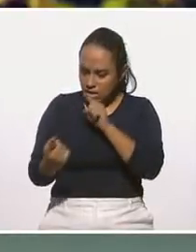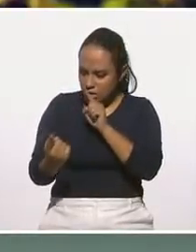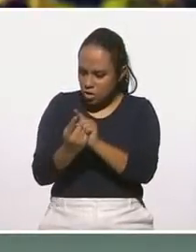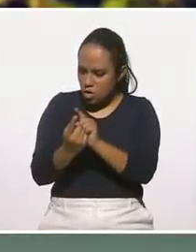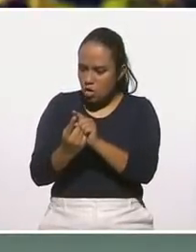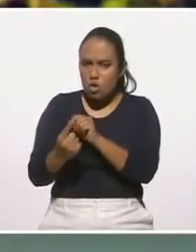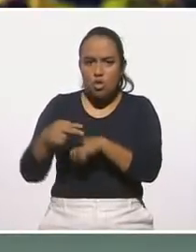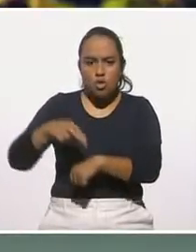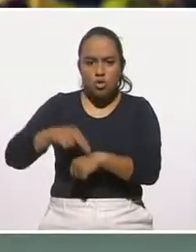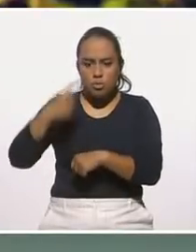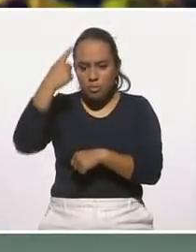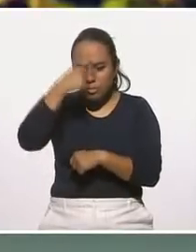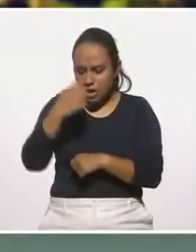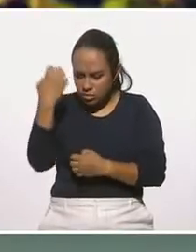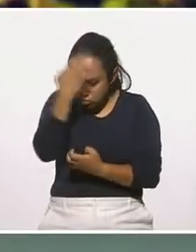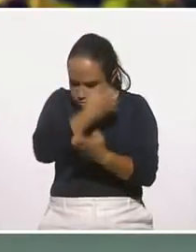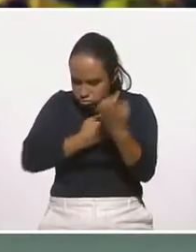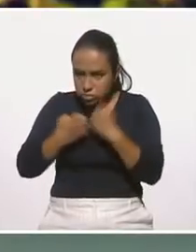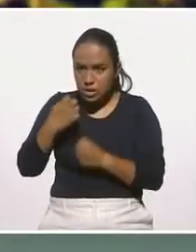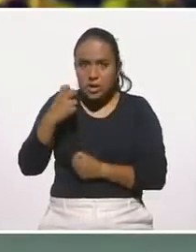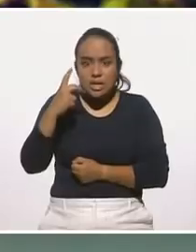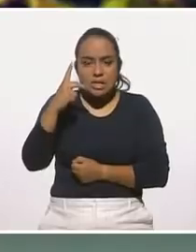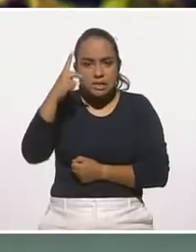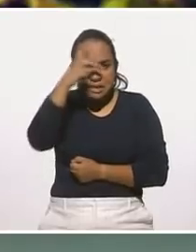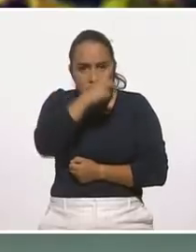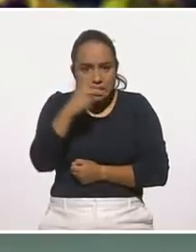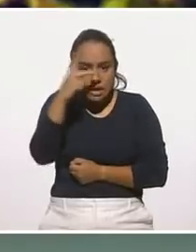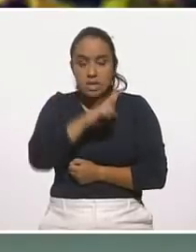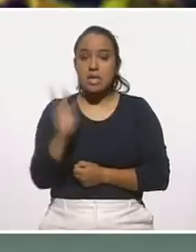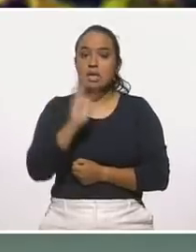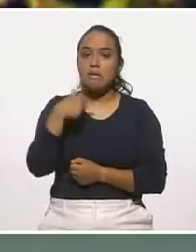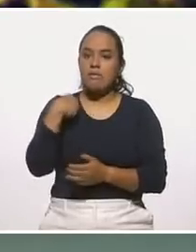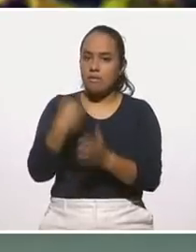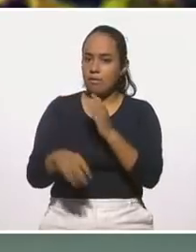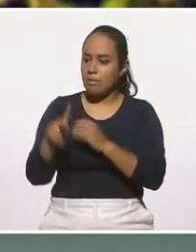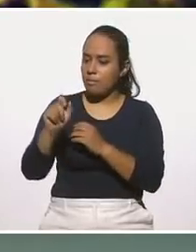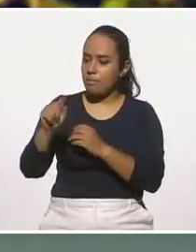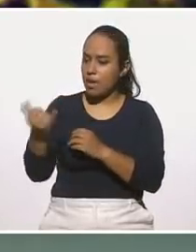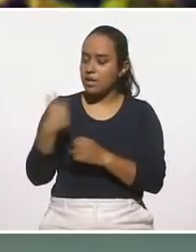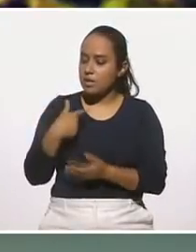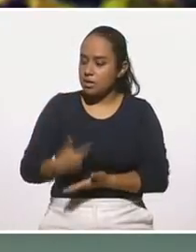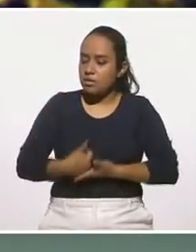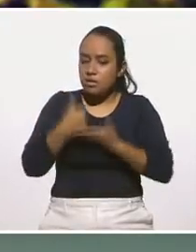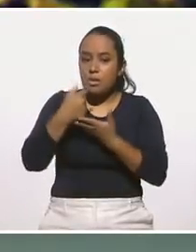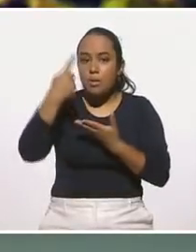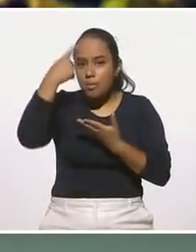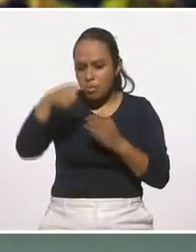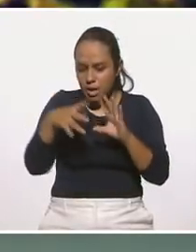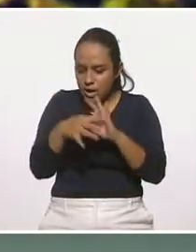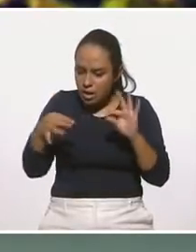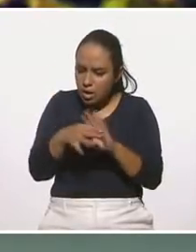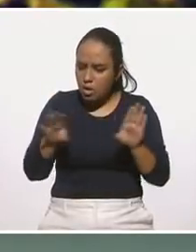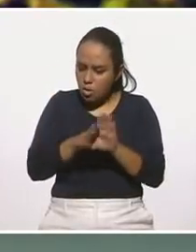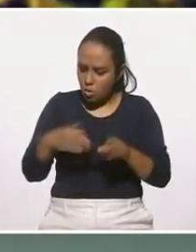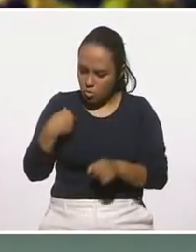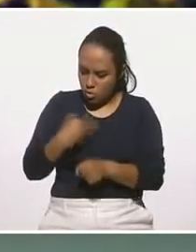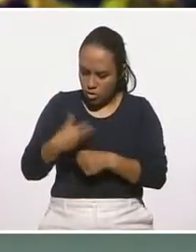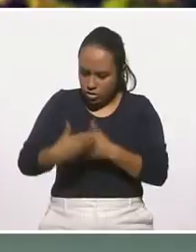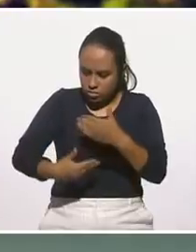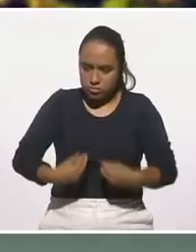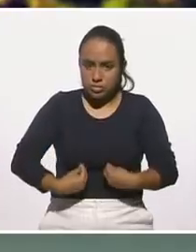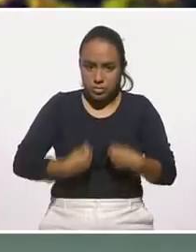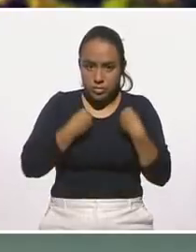para que sí me hagan una evaluación psiquiátrica, a lo mejor me hace falta acompañarme de Pati, para que me permita narrar este proceso que tengo ahorita,